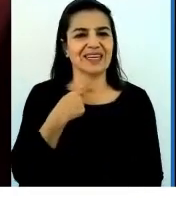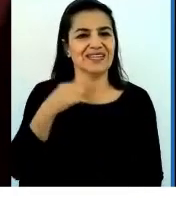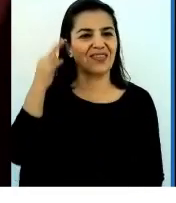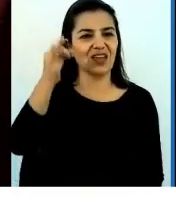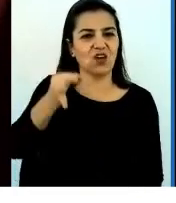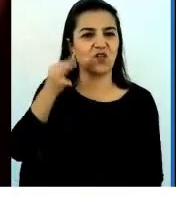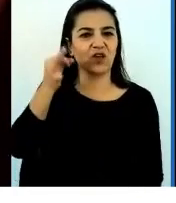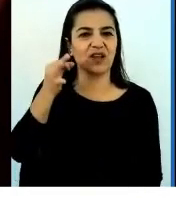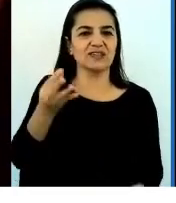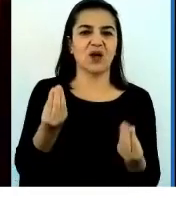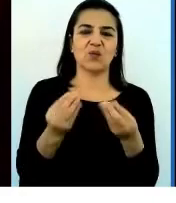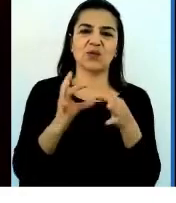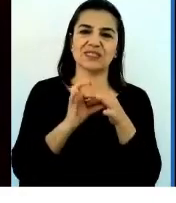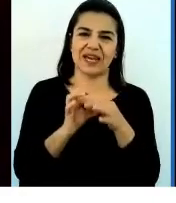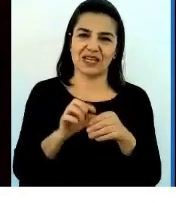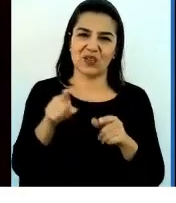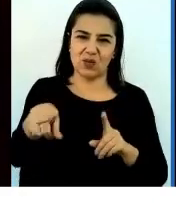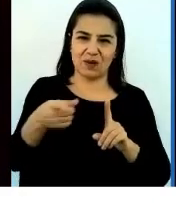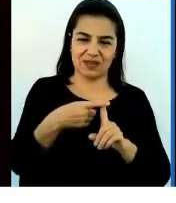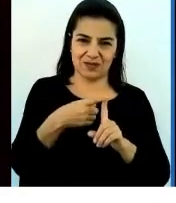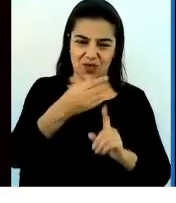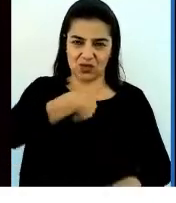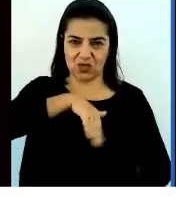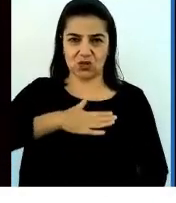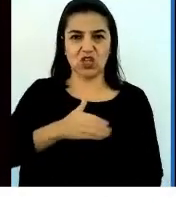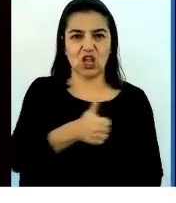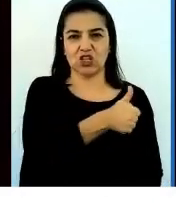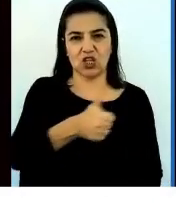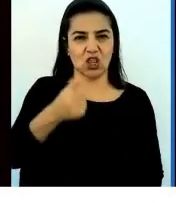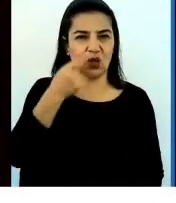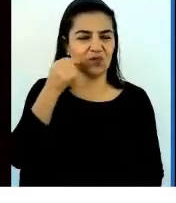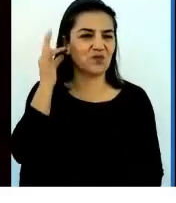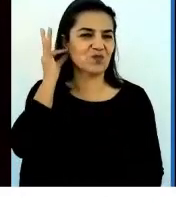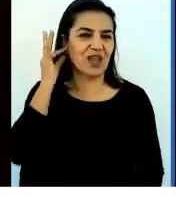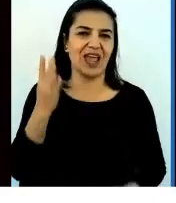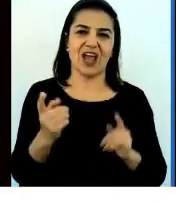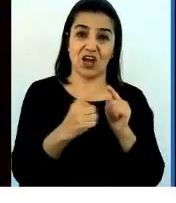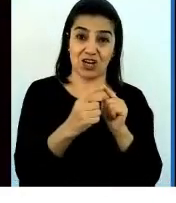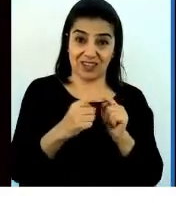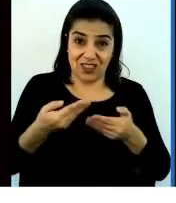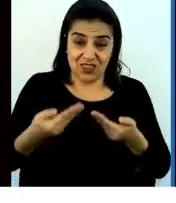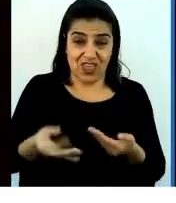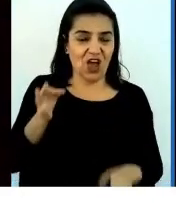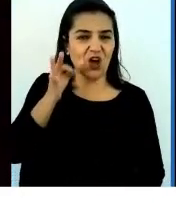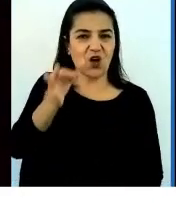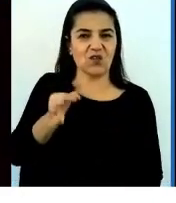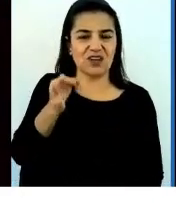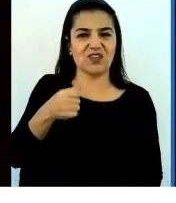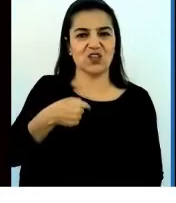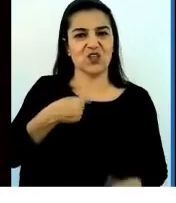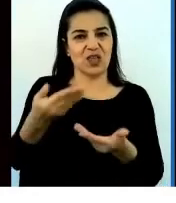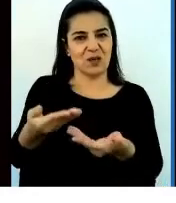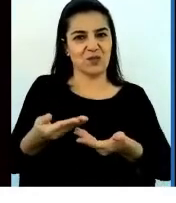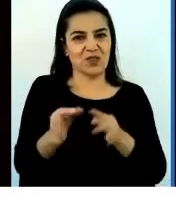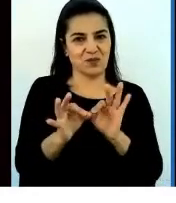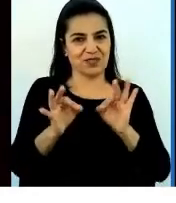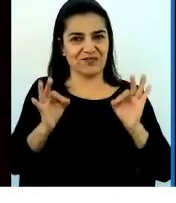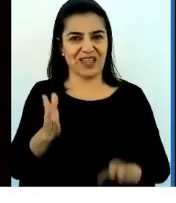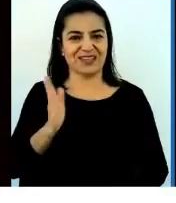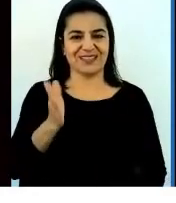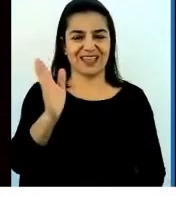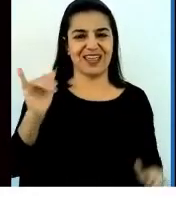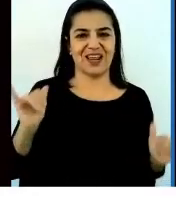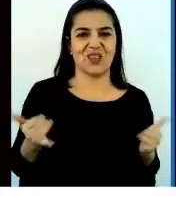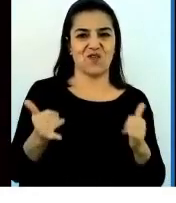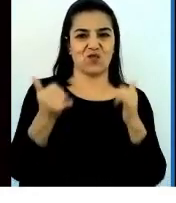Muchas gracias a ti por haber estado hoy día con nosotros y a todas y todos los que estuvieron en esta conferencia de hoy. Y yo los invito especialmente a seguir disfrutando